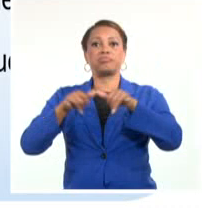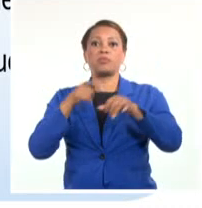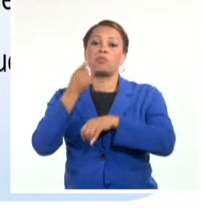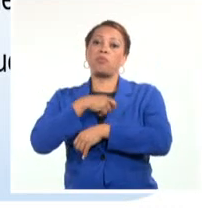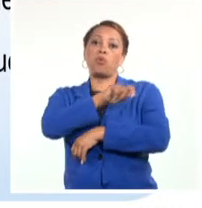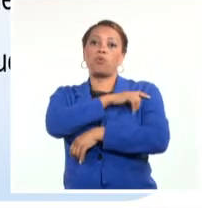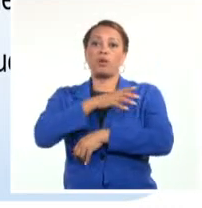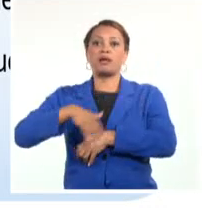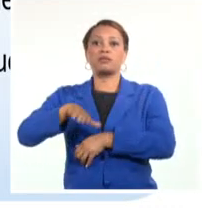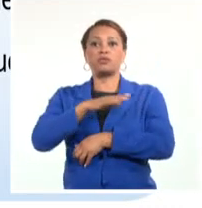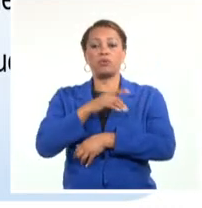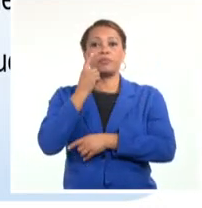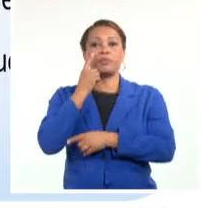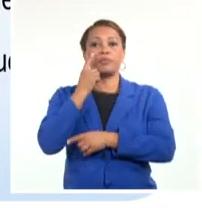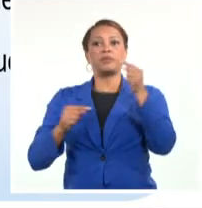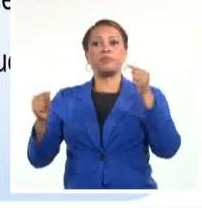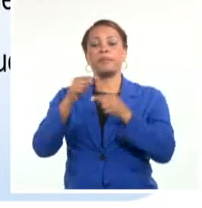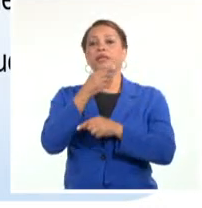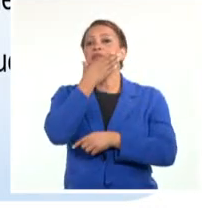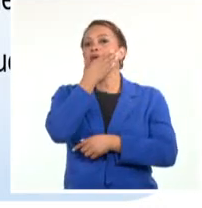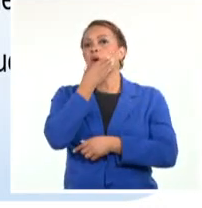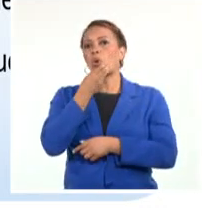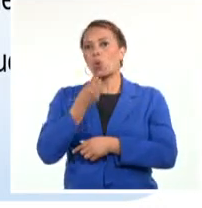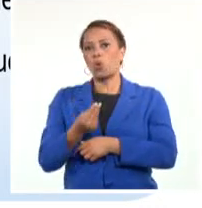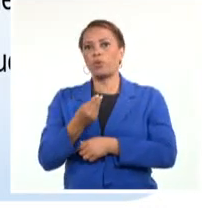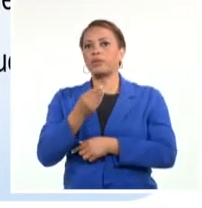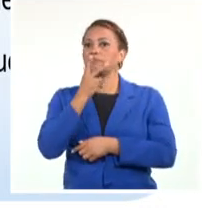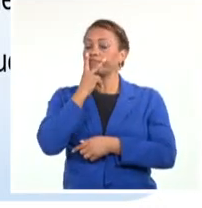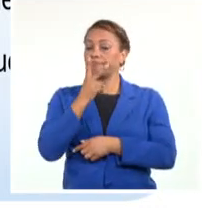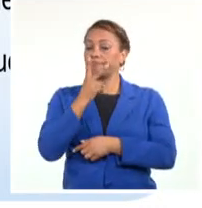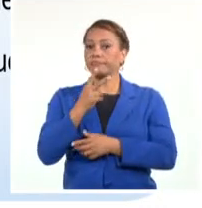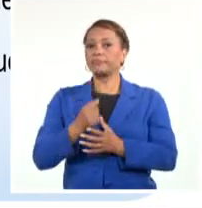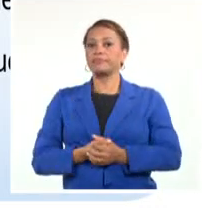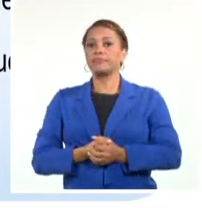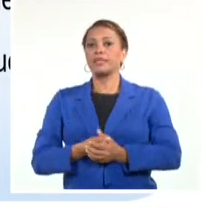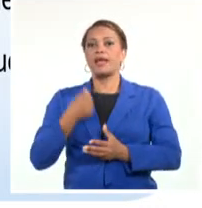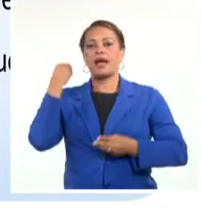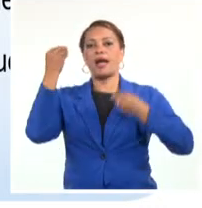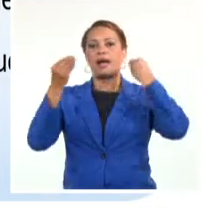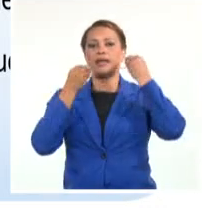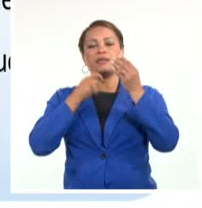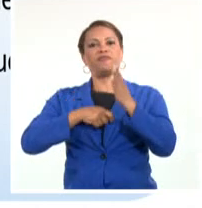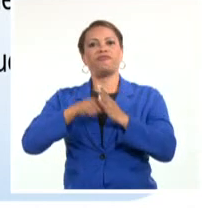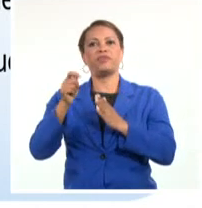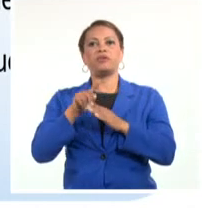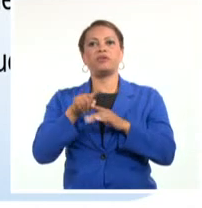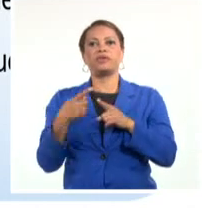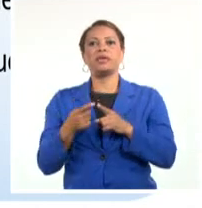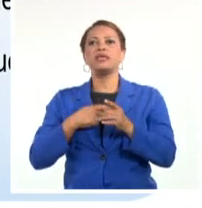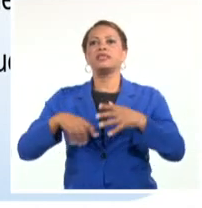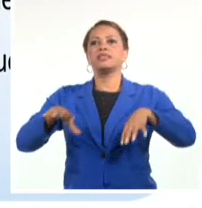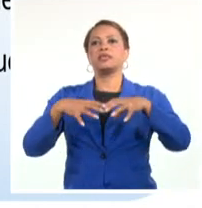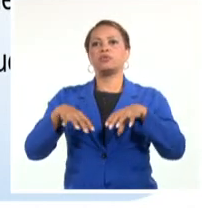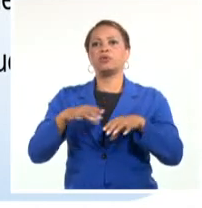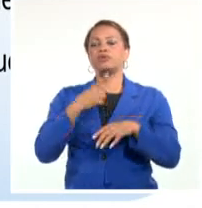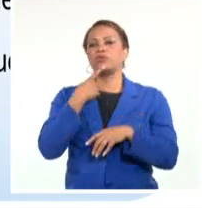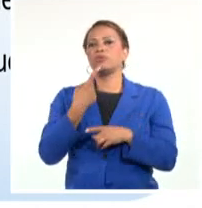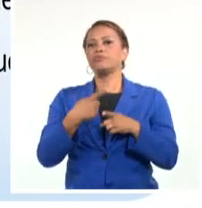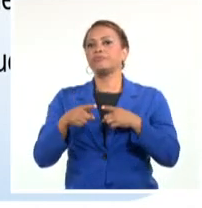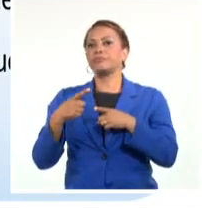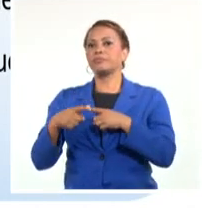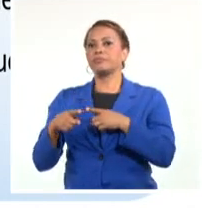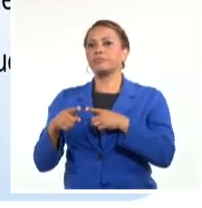población, fundamentalmente de los jóvenes, el análisis permanente de la situación de la